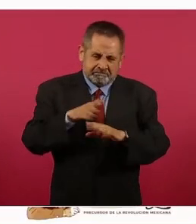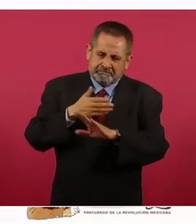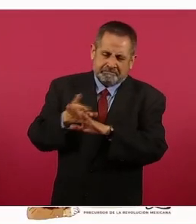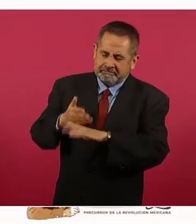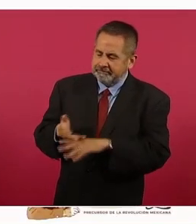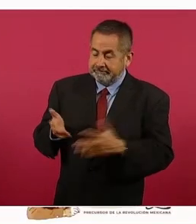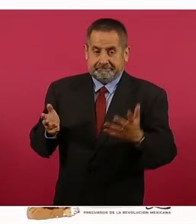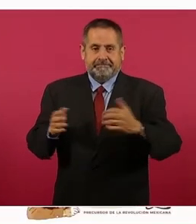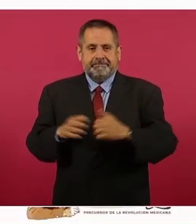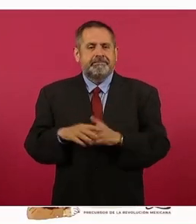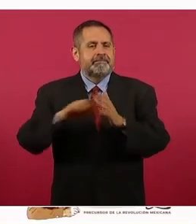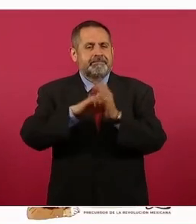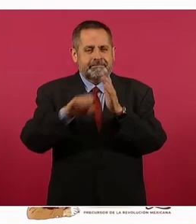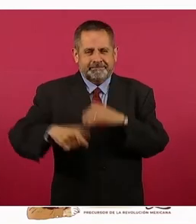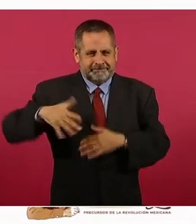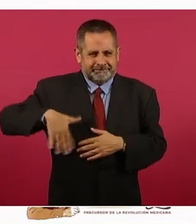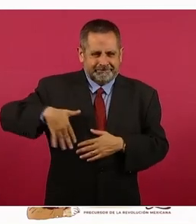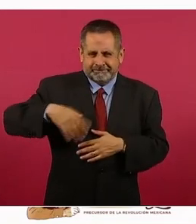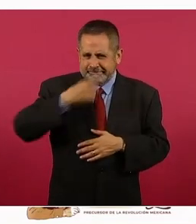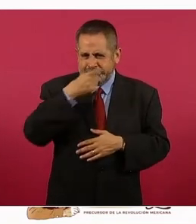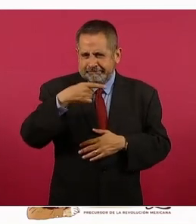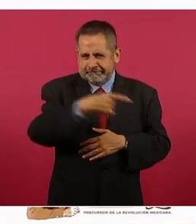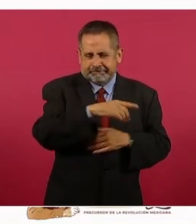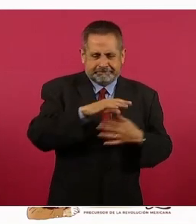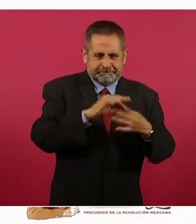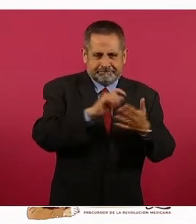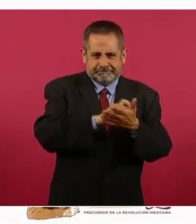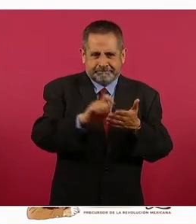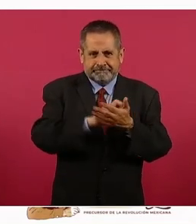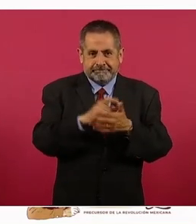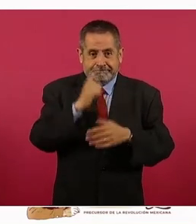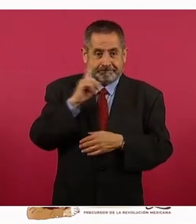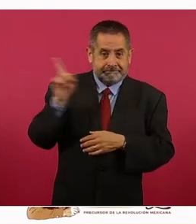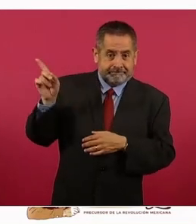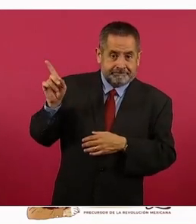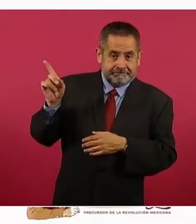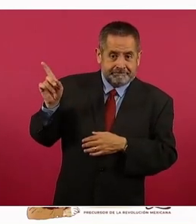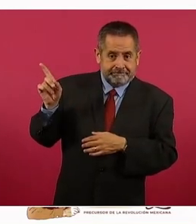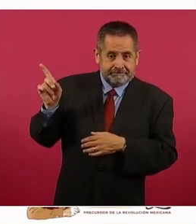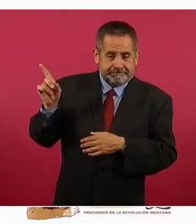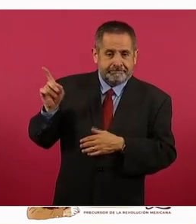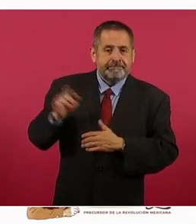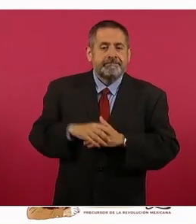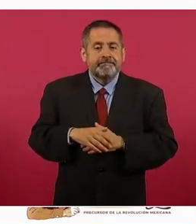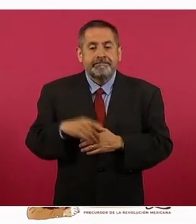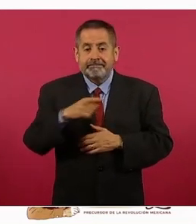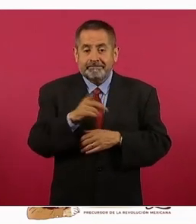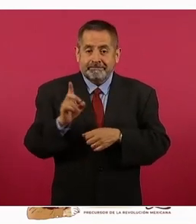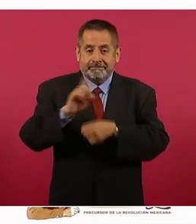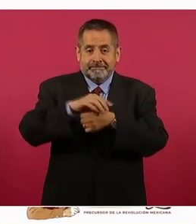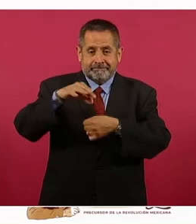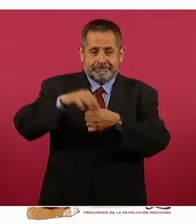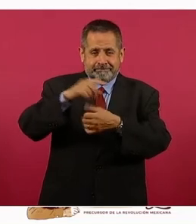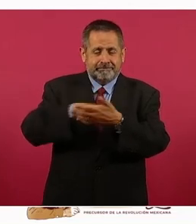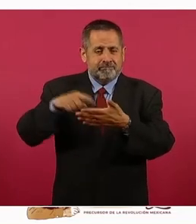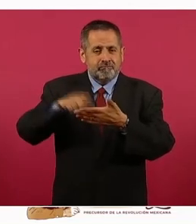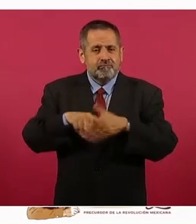un articulista de los que acabamos de ver pudo reproducir durante las elecciones esta